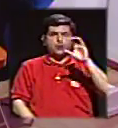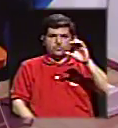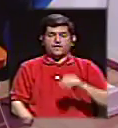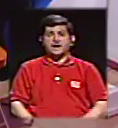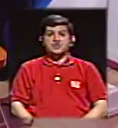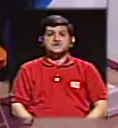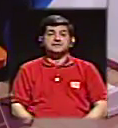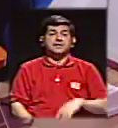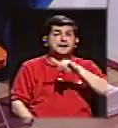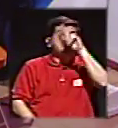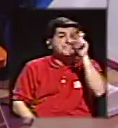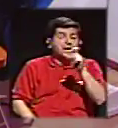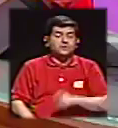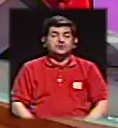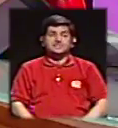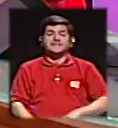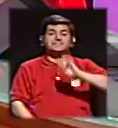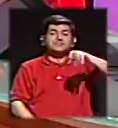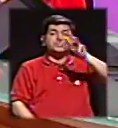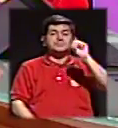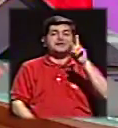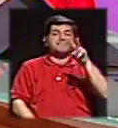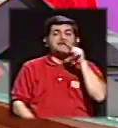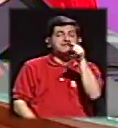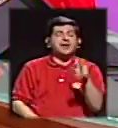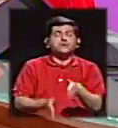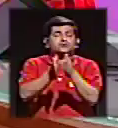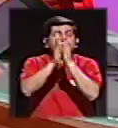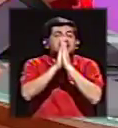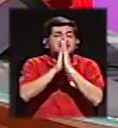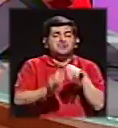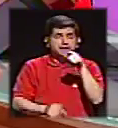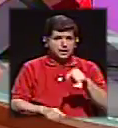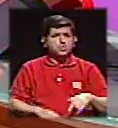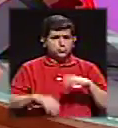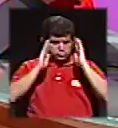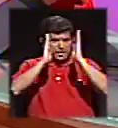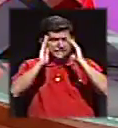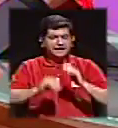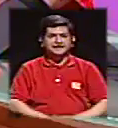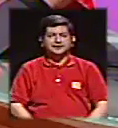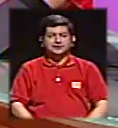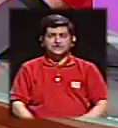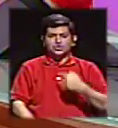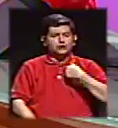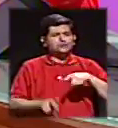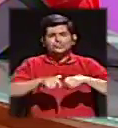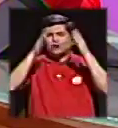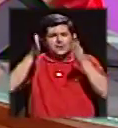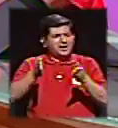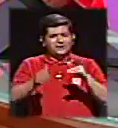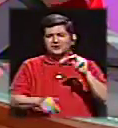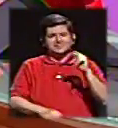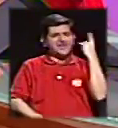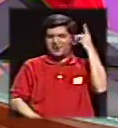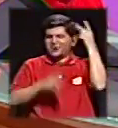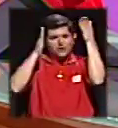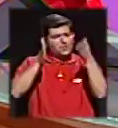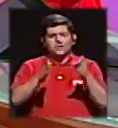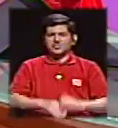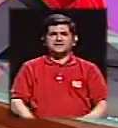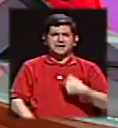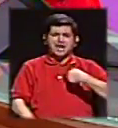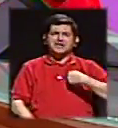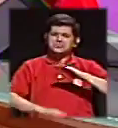Vea qué corazon. Doña Pilar, a usted la quieren definitivamente. Yo tengo clarísimo que soy periodista y no política. Y estoy